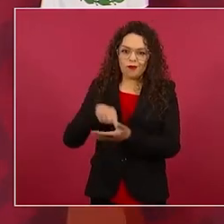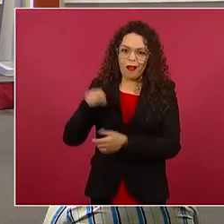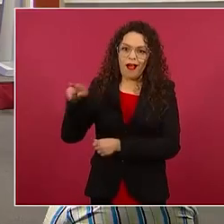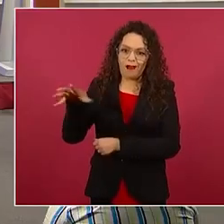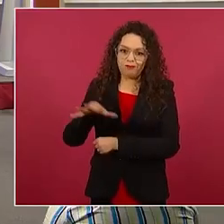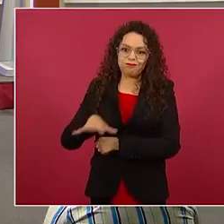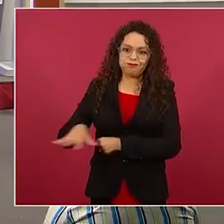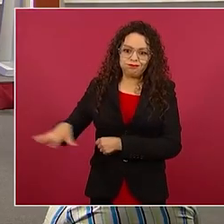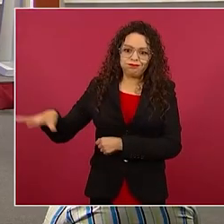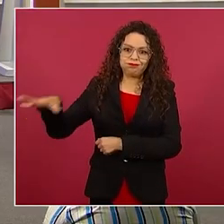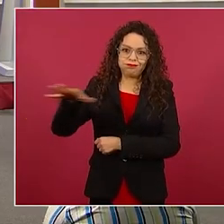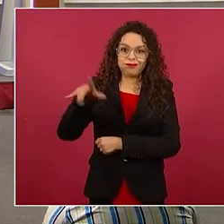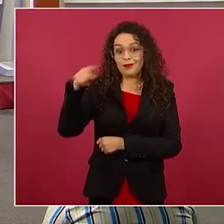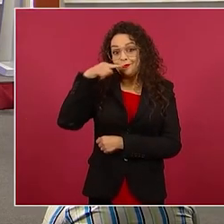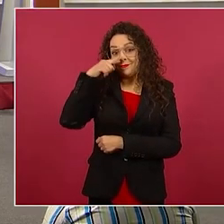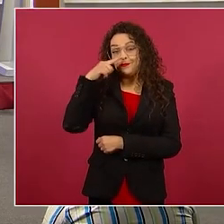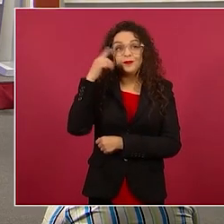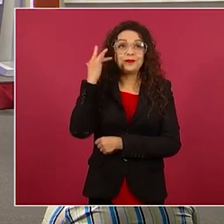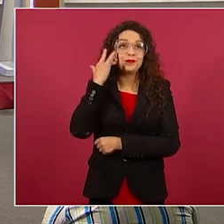Aspirantes a fifí.